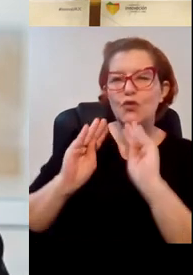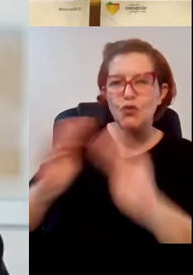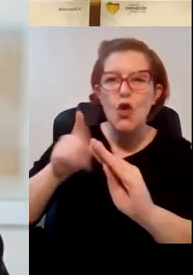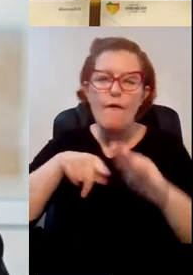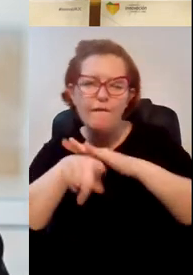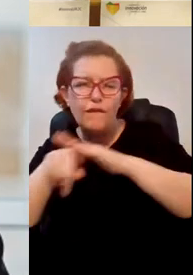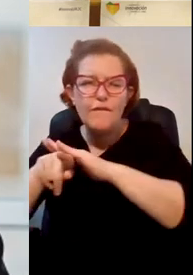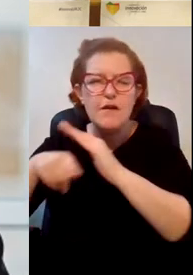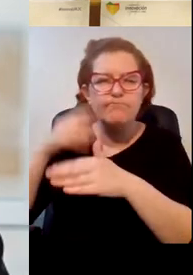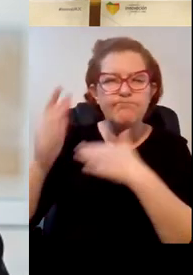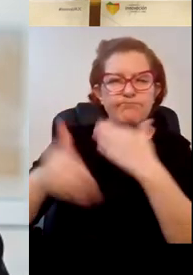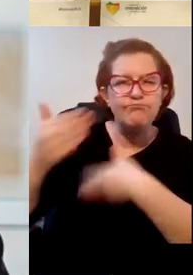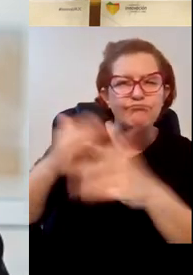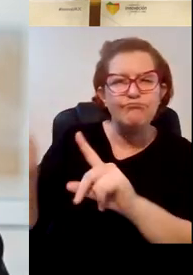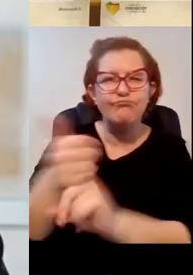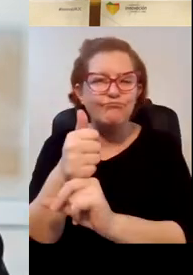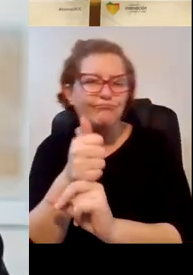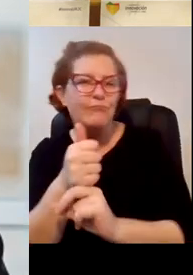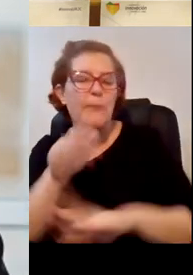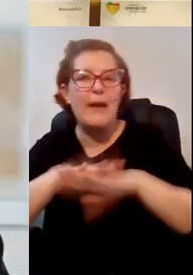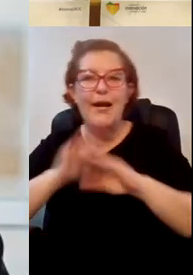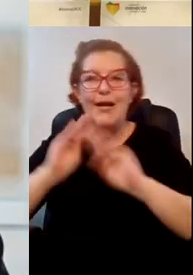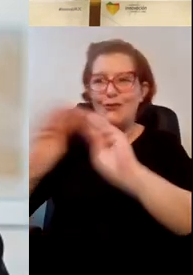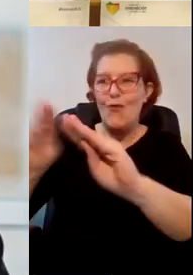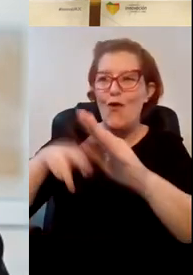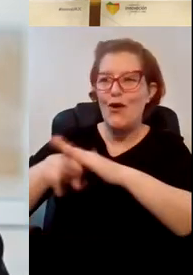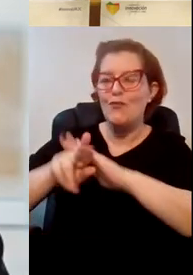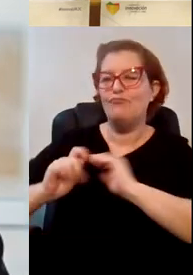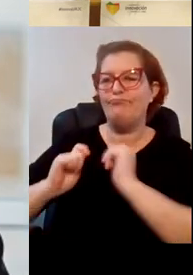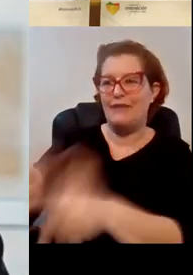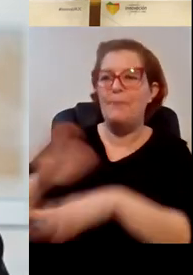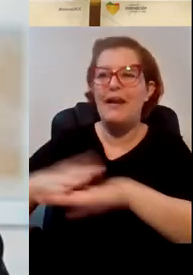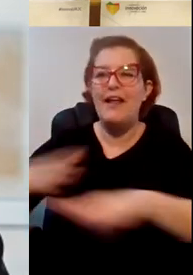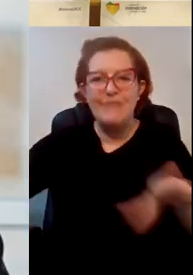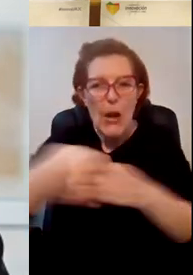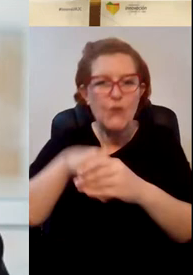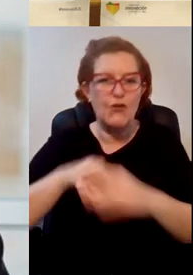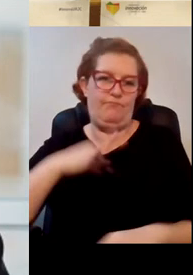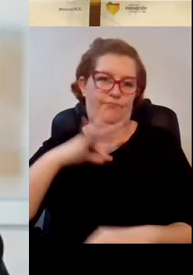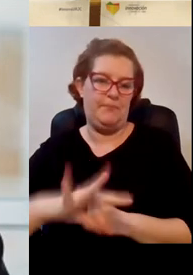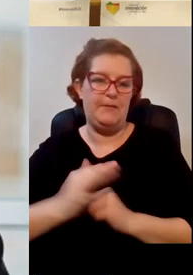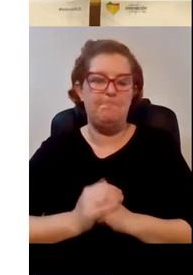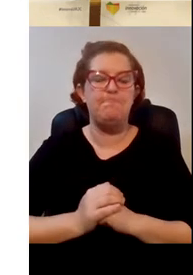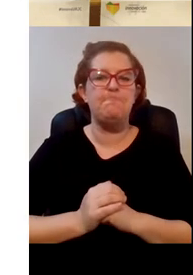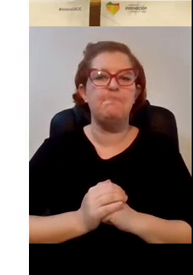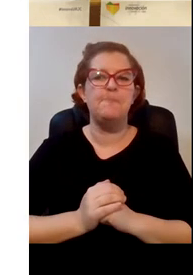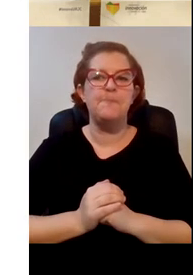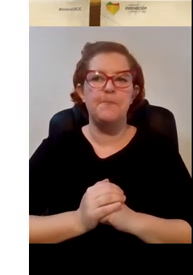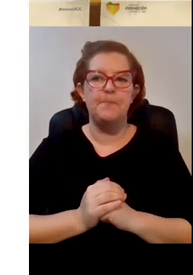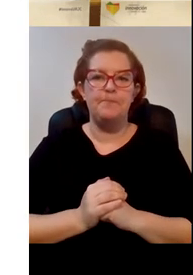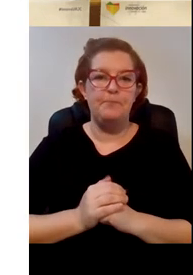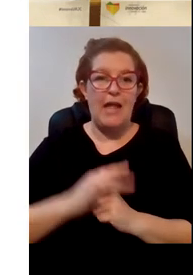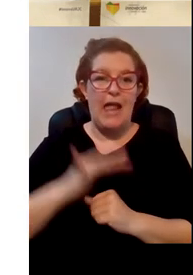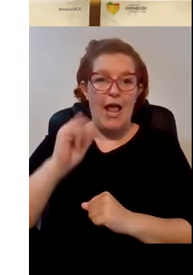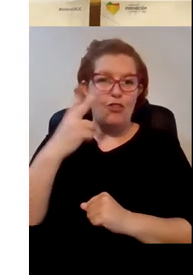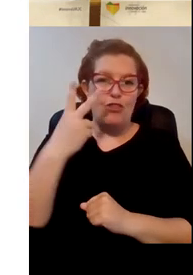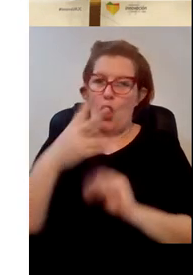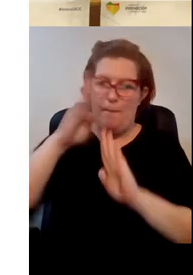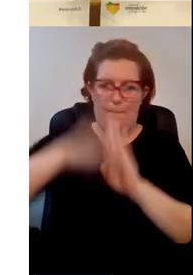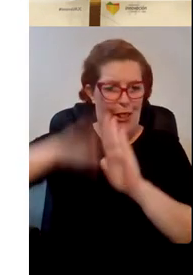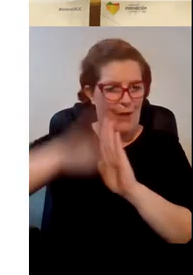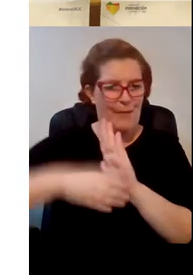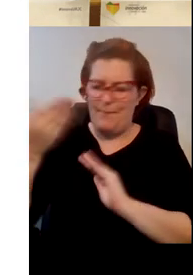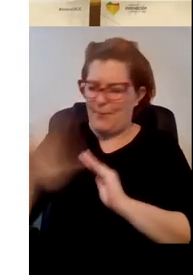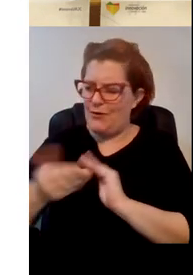para que sean incluyentes. Tenemos dos programas muy importantes